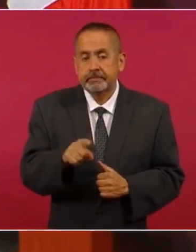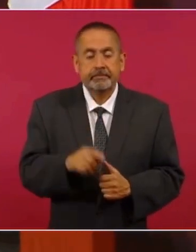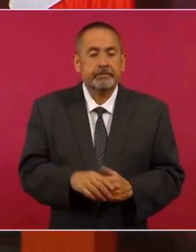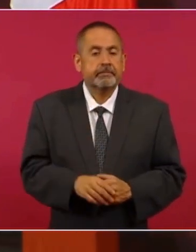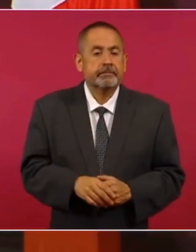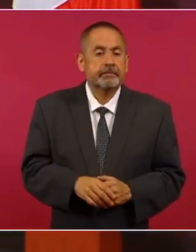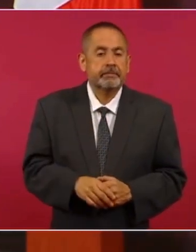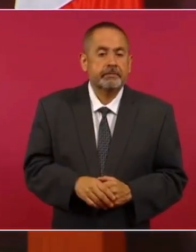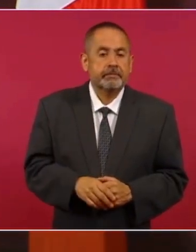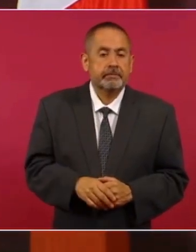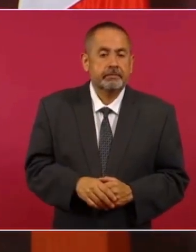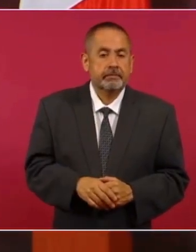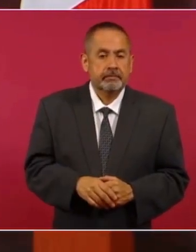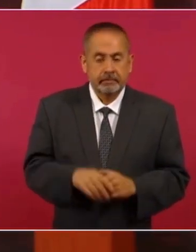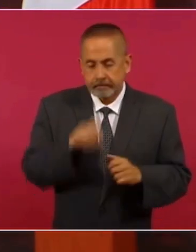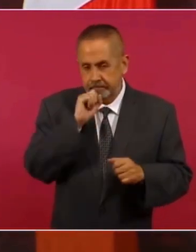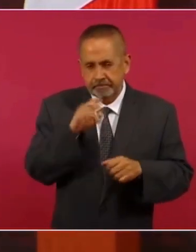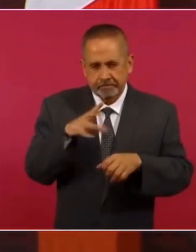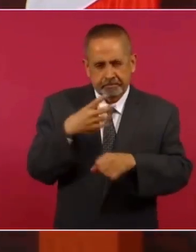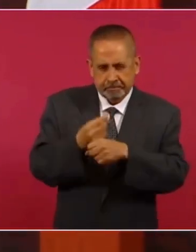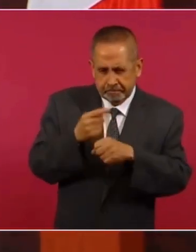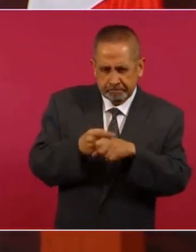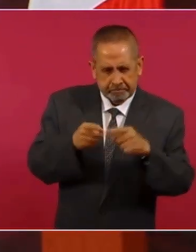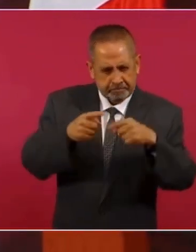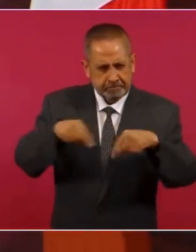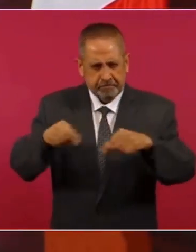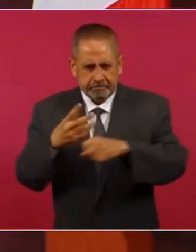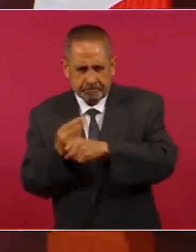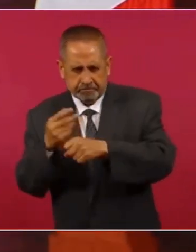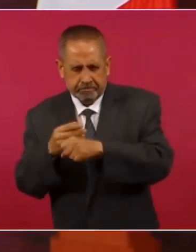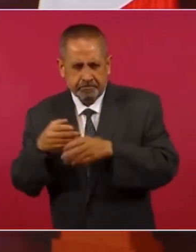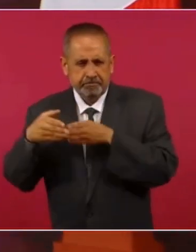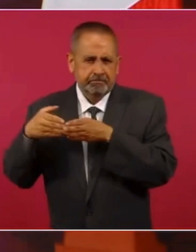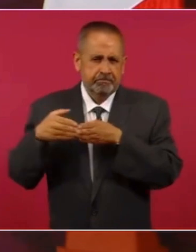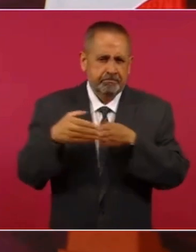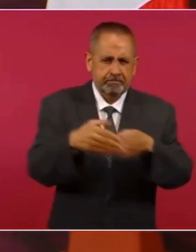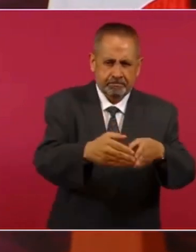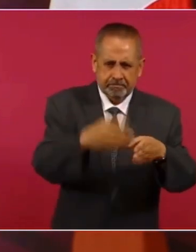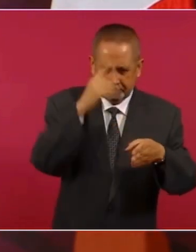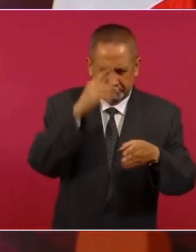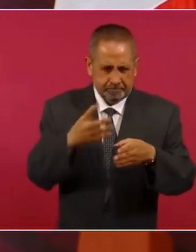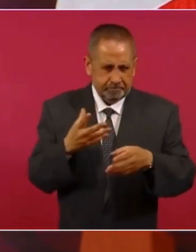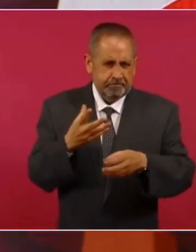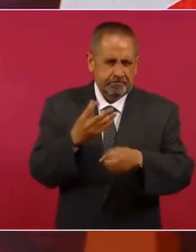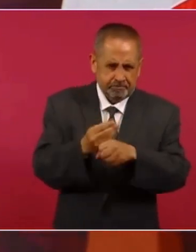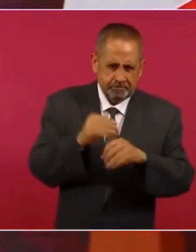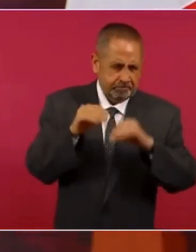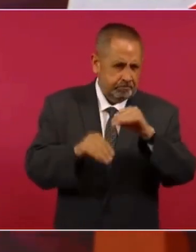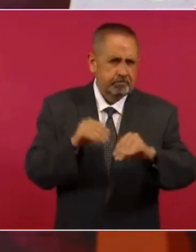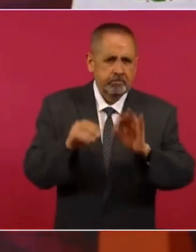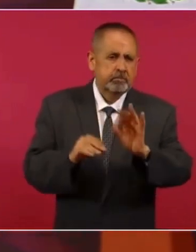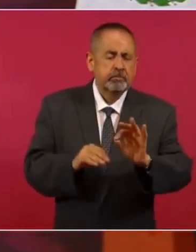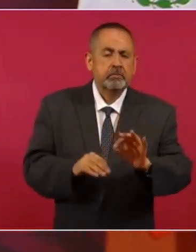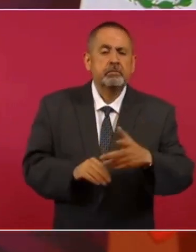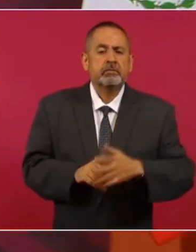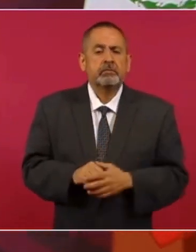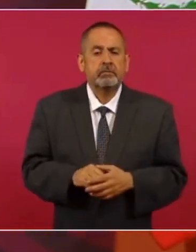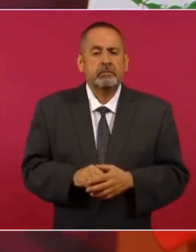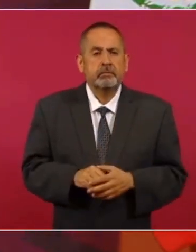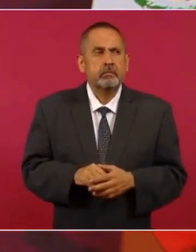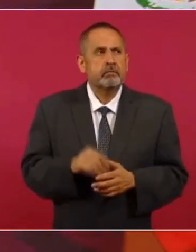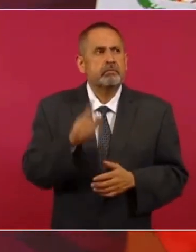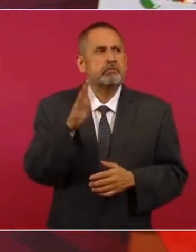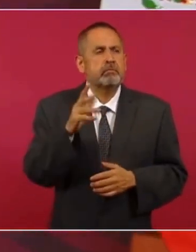una escollera, un rompeolas de un